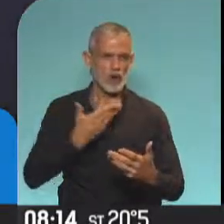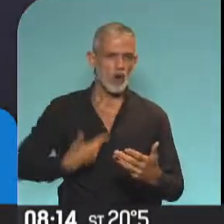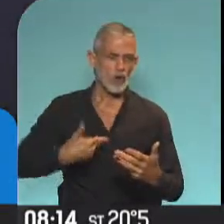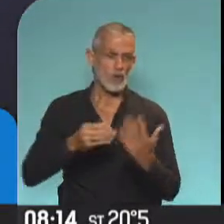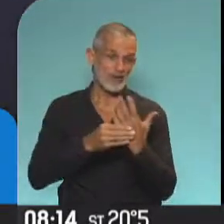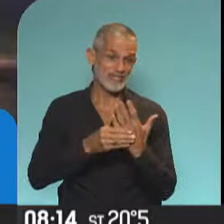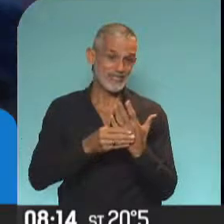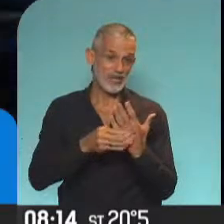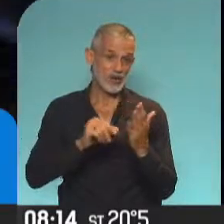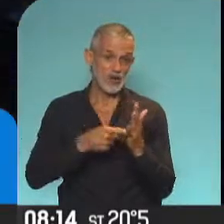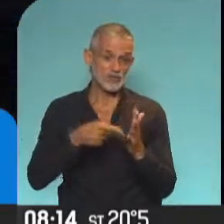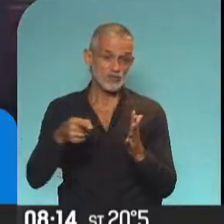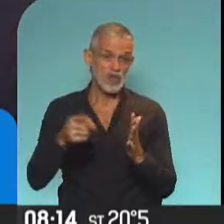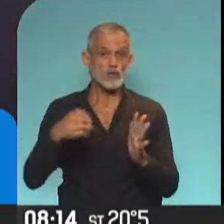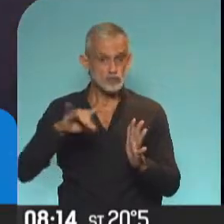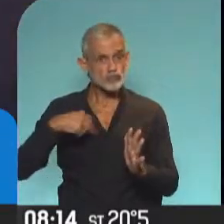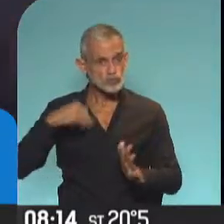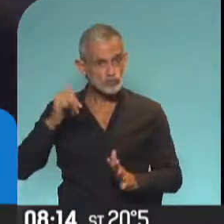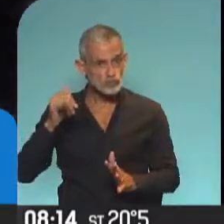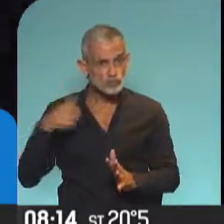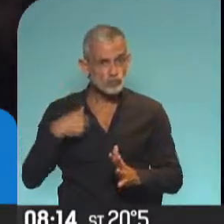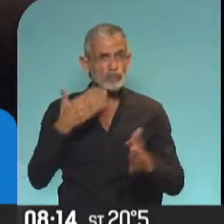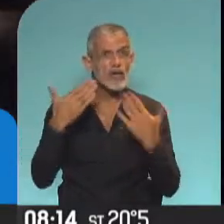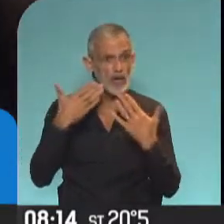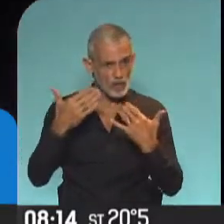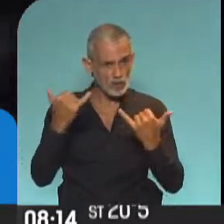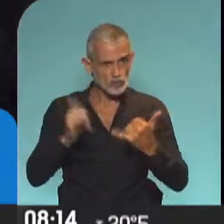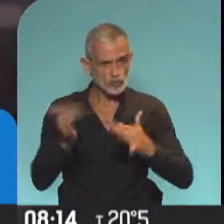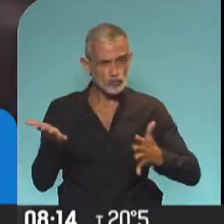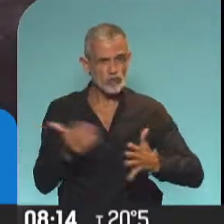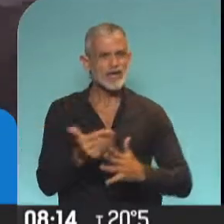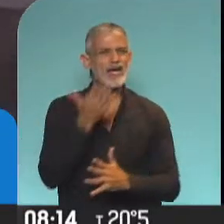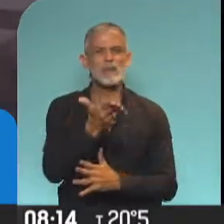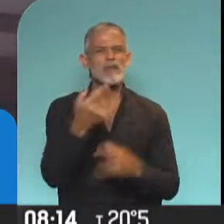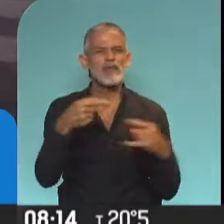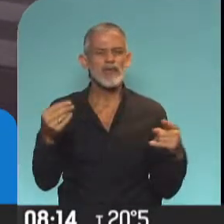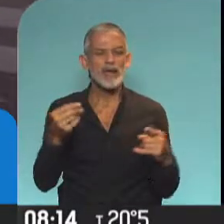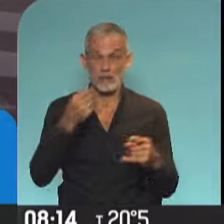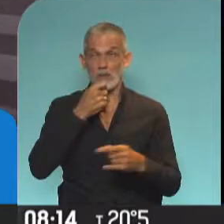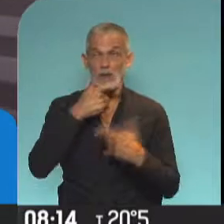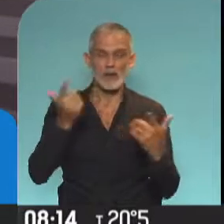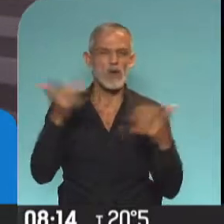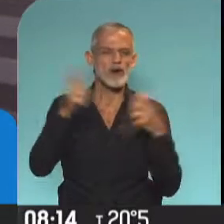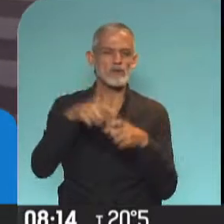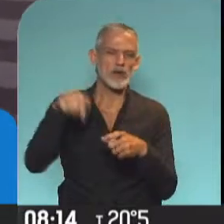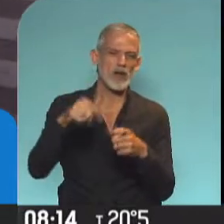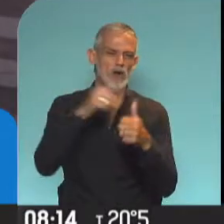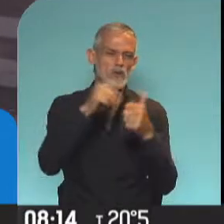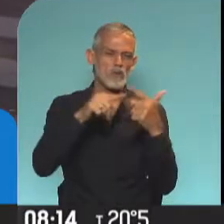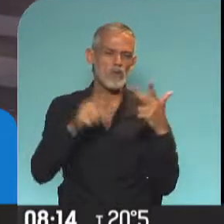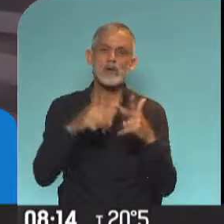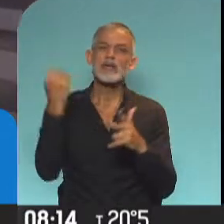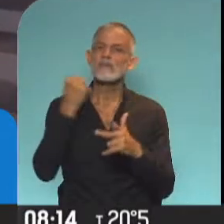¿ustedes van a concurrir? Nosotros siempre estamos dispuestos al diálogo. ¿Qué es lo que le van a pedir? Acá de cuenta que está en este momento en la reunión. ¿Tres o cuatro puntos